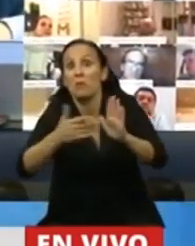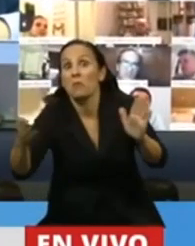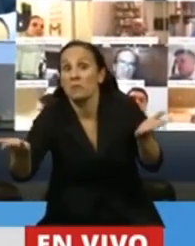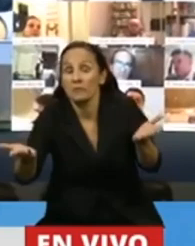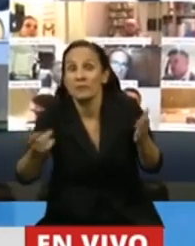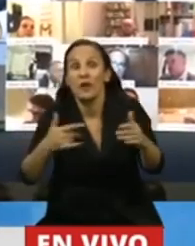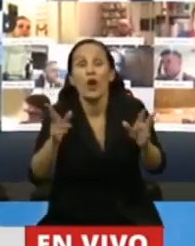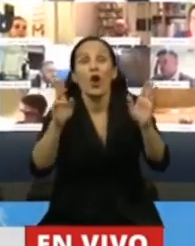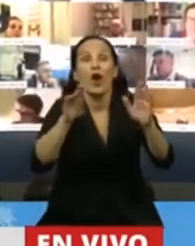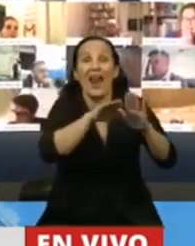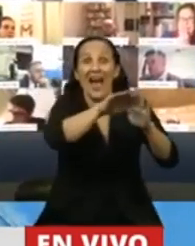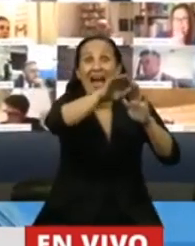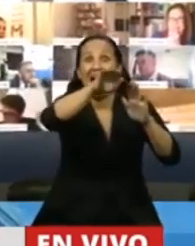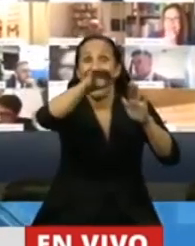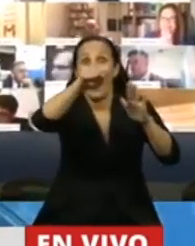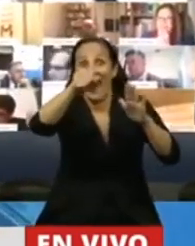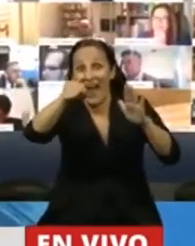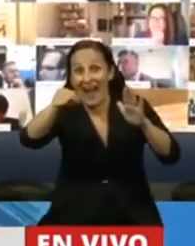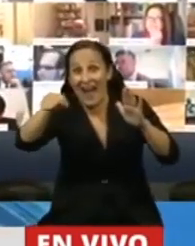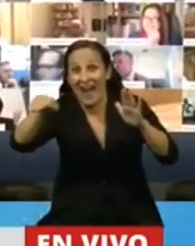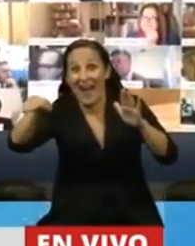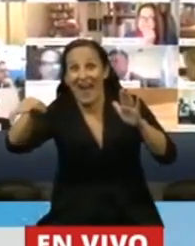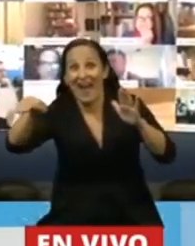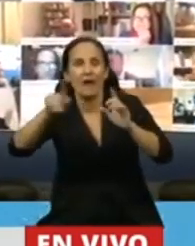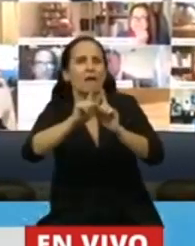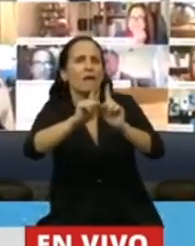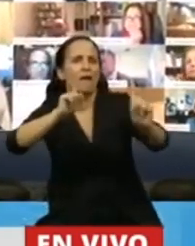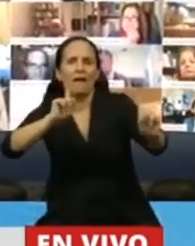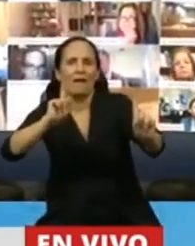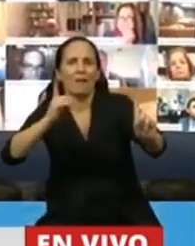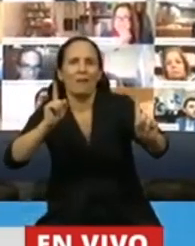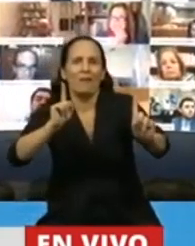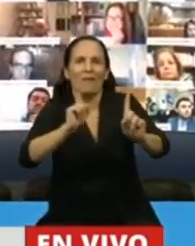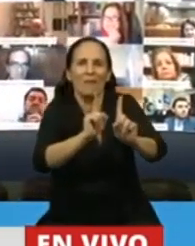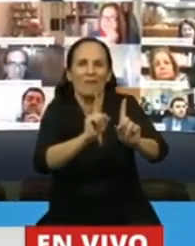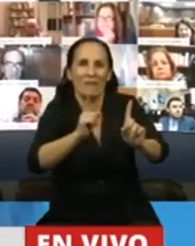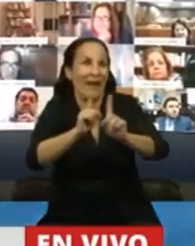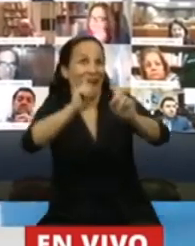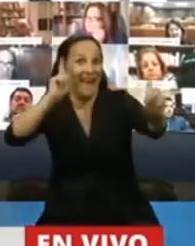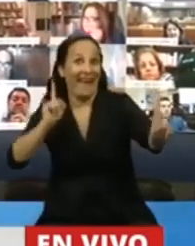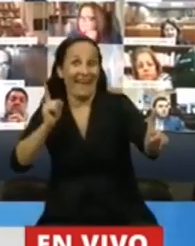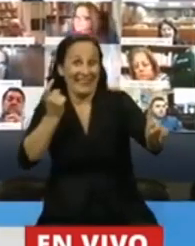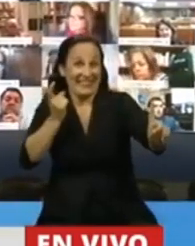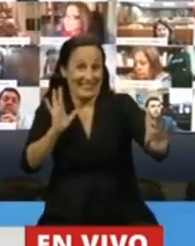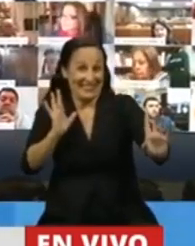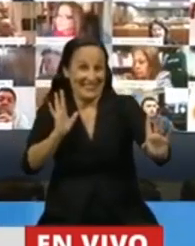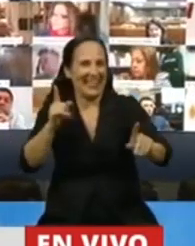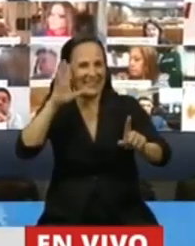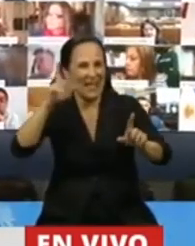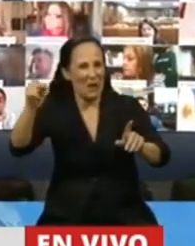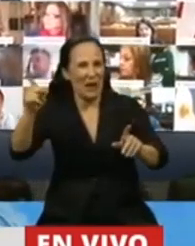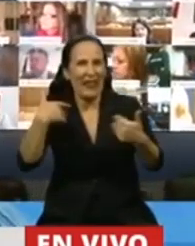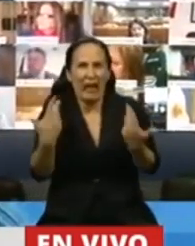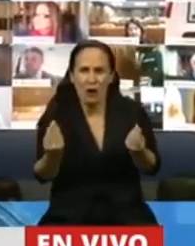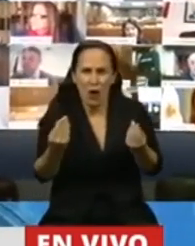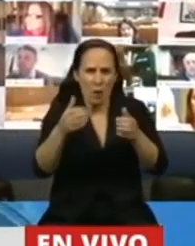lo que haga desaparecer es el distanciamiento social, que es el que nos impedía a nosotros, cuando usted se acuerda, me di a si entrábamos